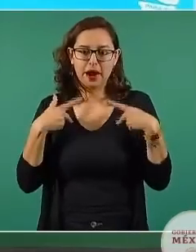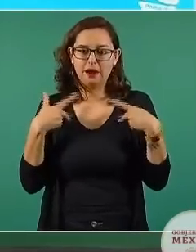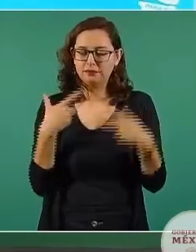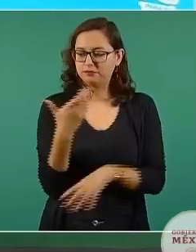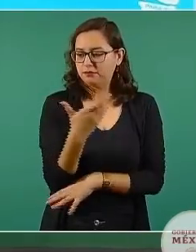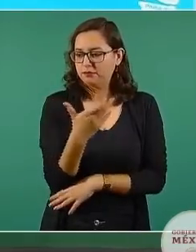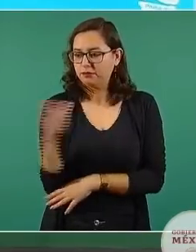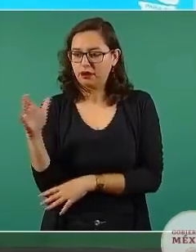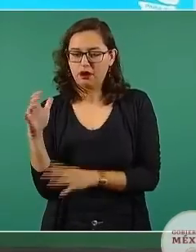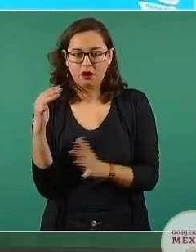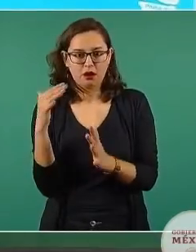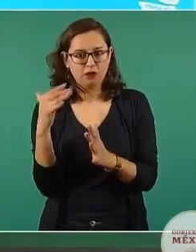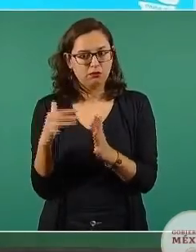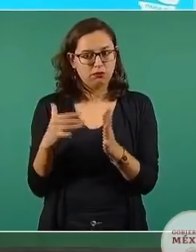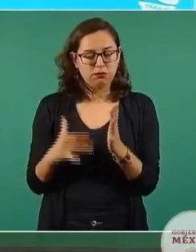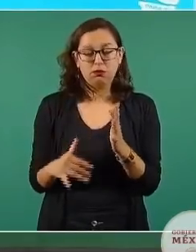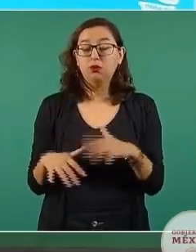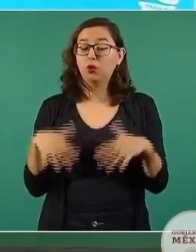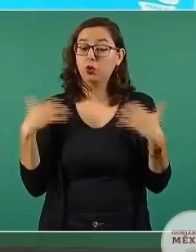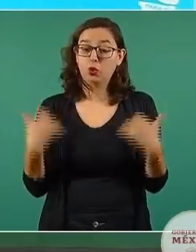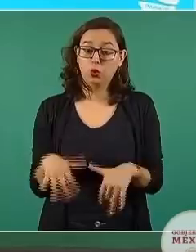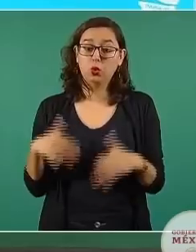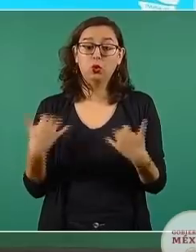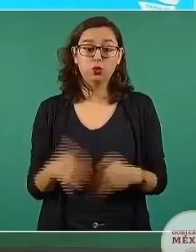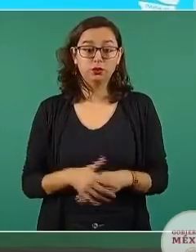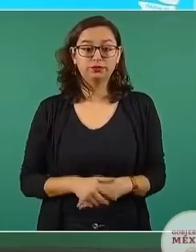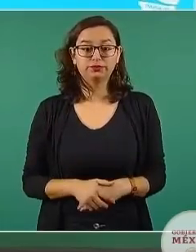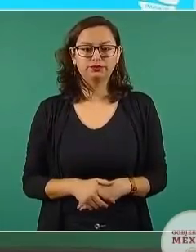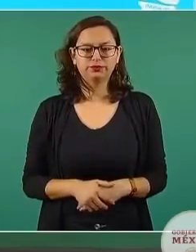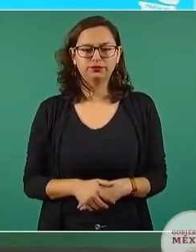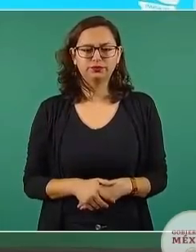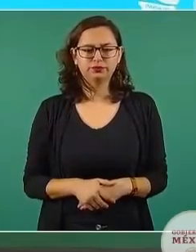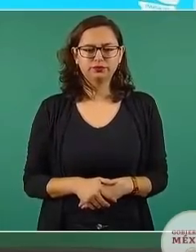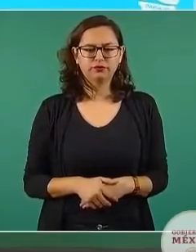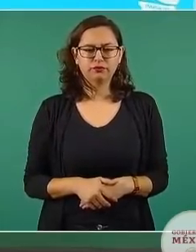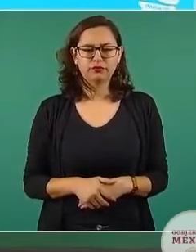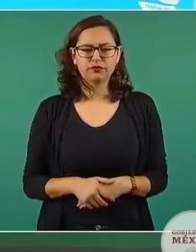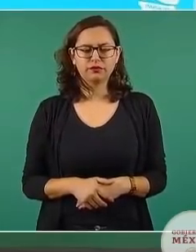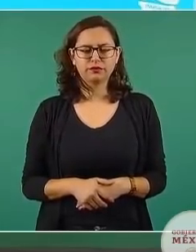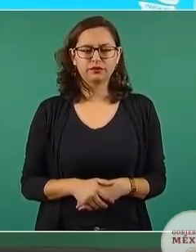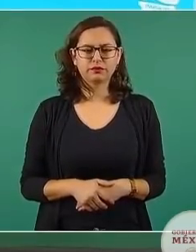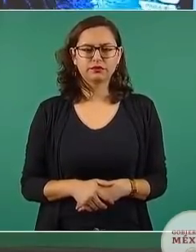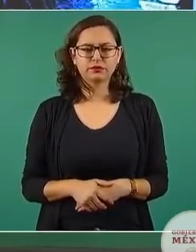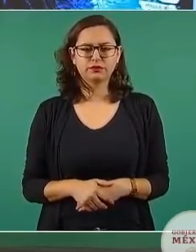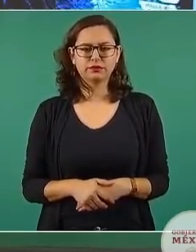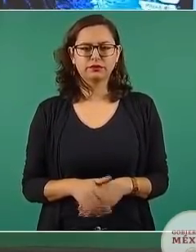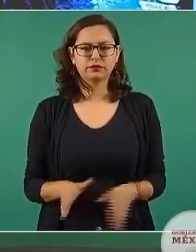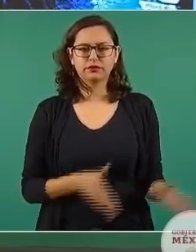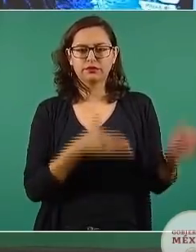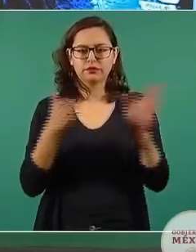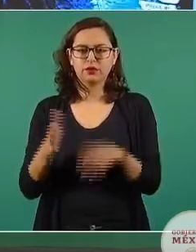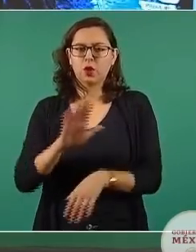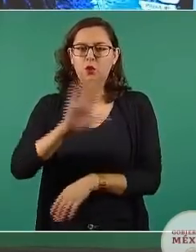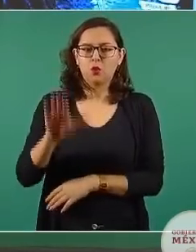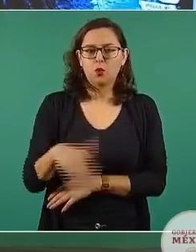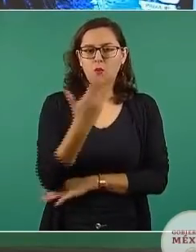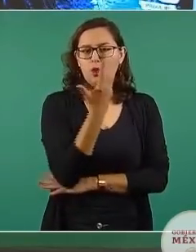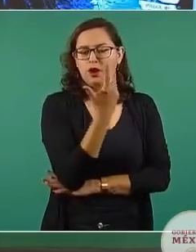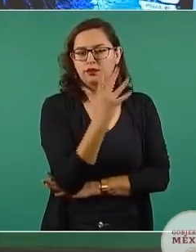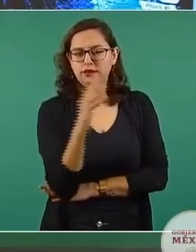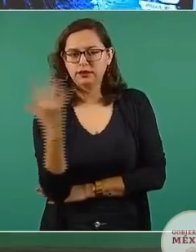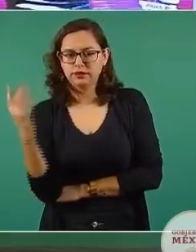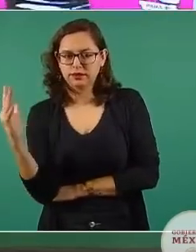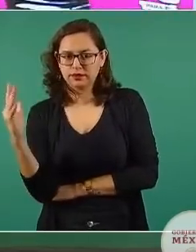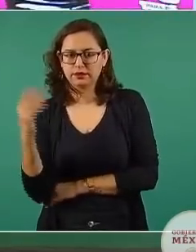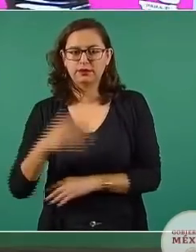curiosamente, según hemos podido comprobarlo. Muerte en el bosque, una antología de cuentos de Amparo Dávila, Balón Canán de Rosario